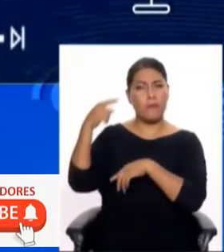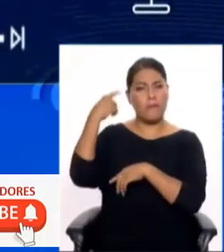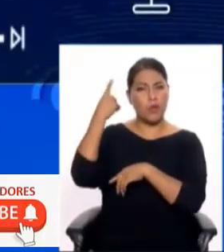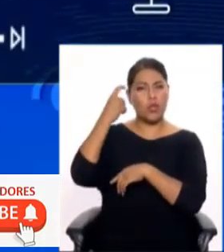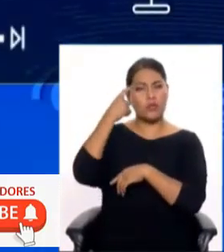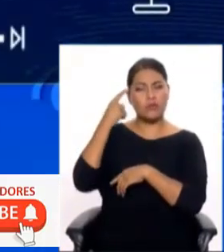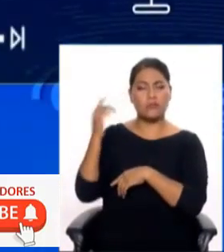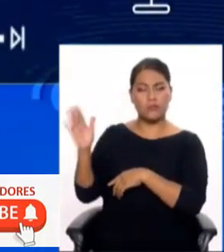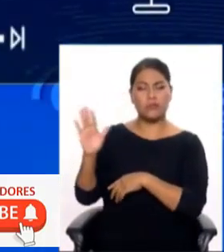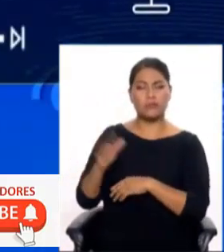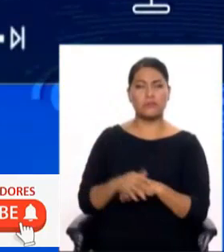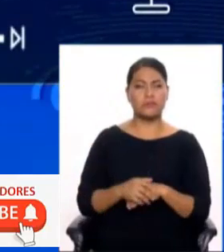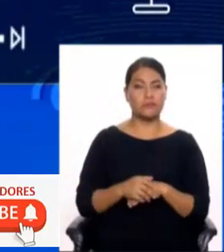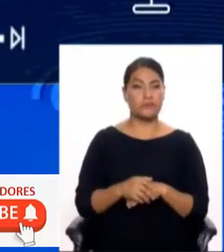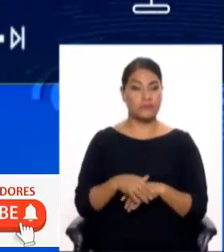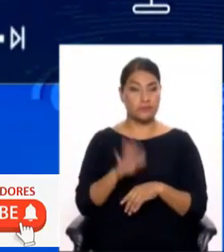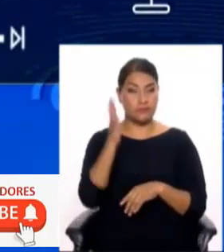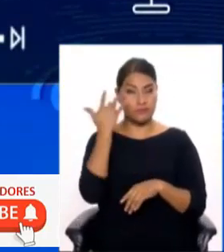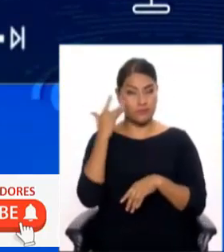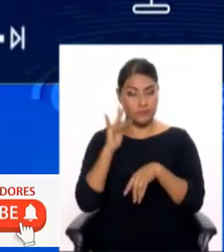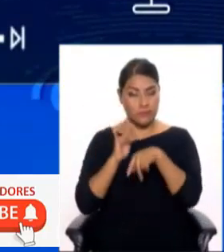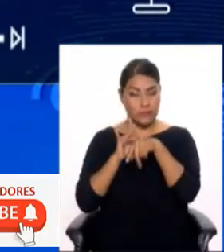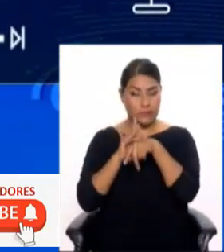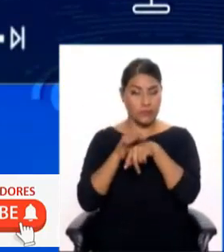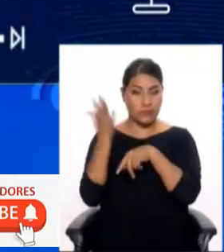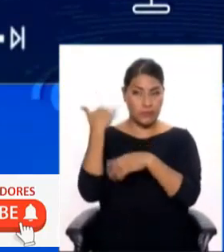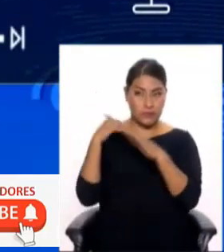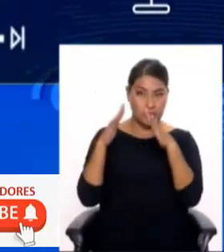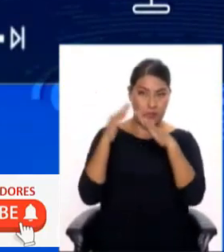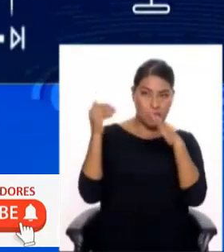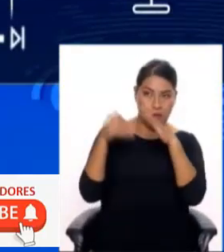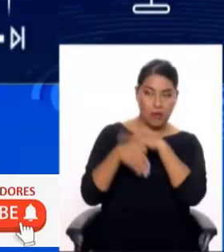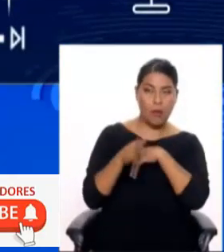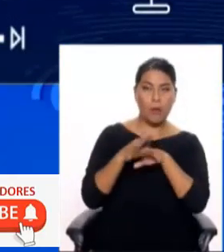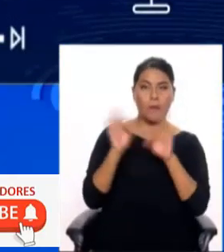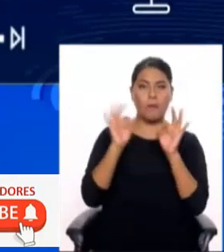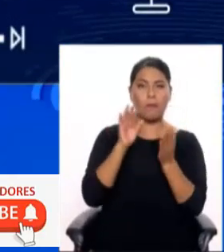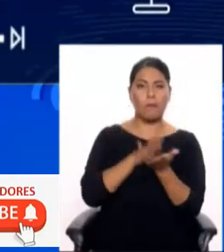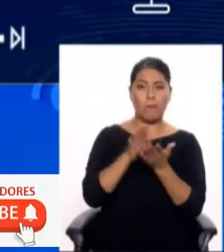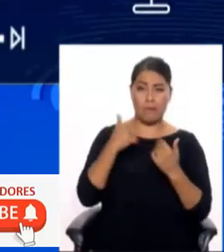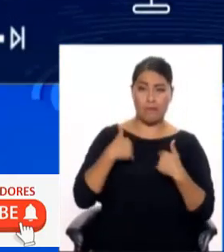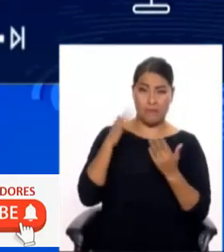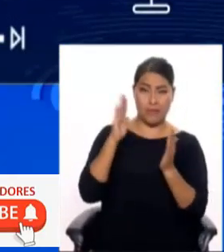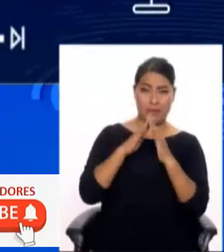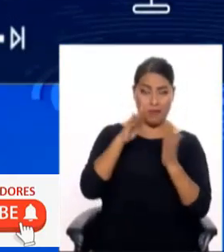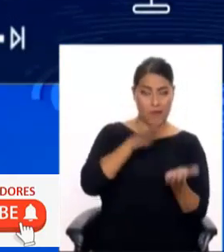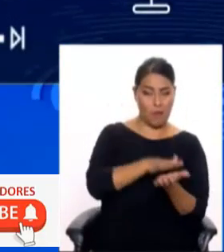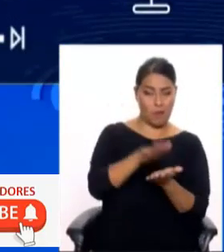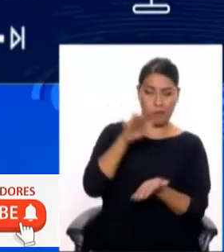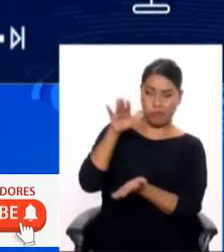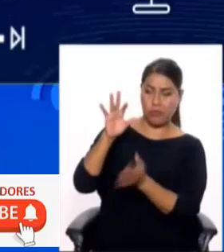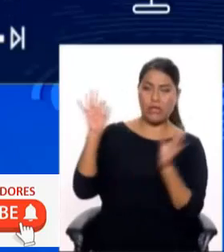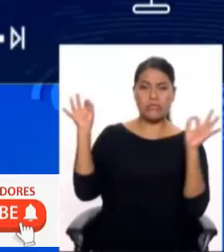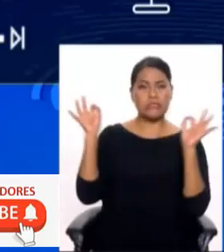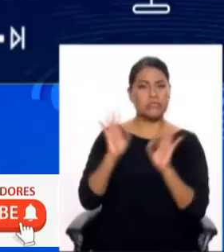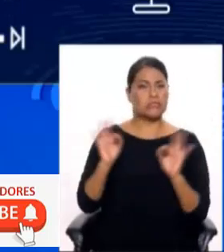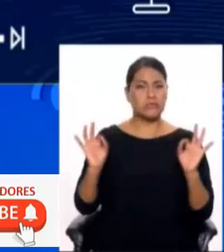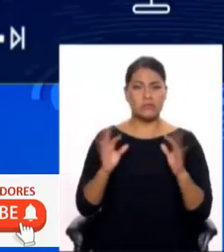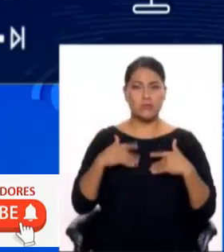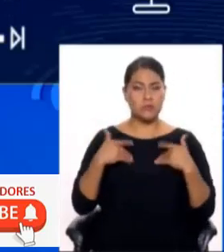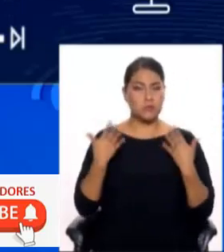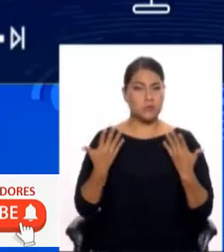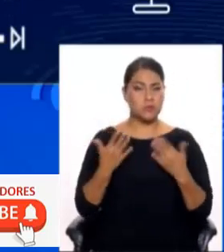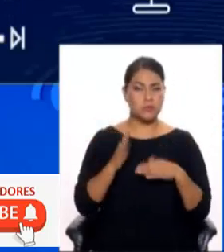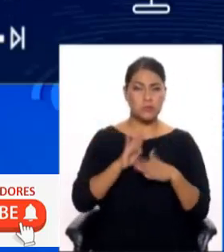la madrugada que ingresado a la clase del señor Jaime Jara no me he encontrado absolutamente nada. Y si